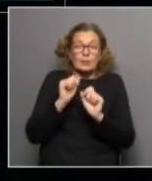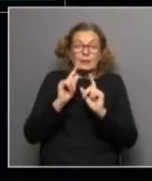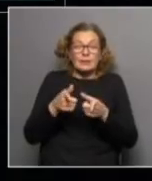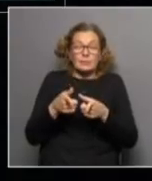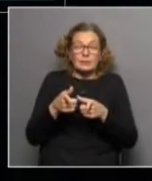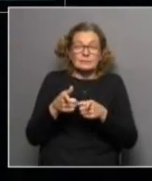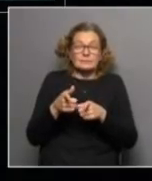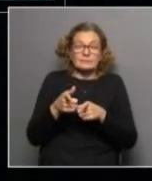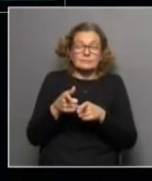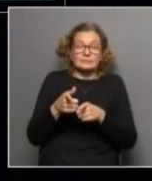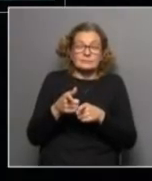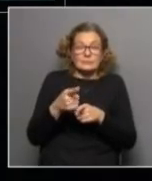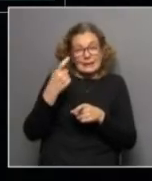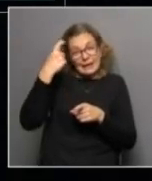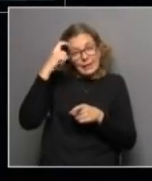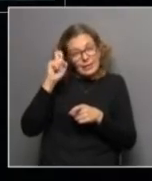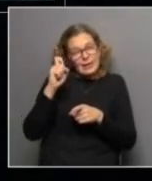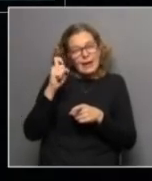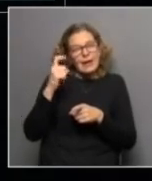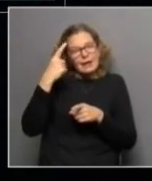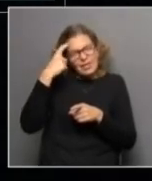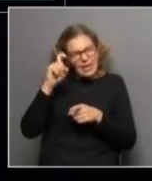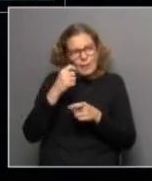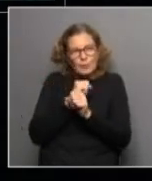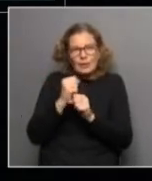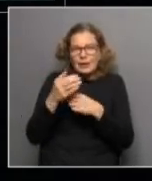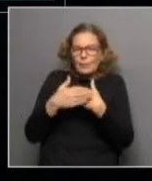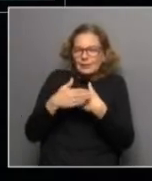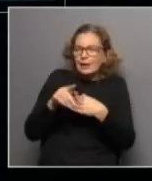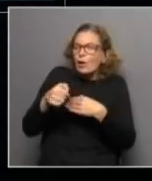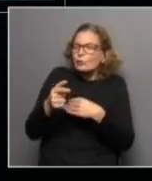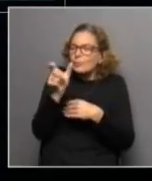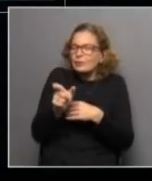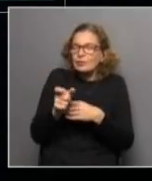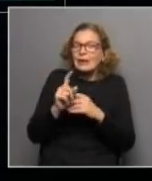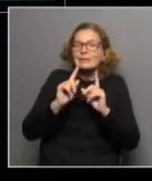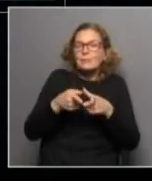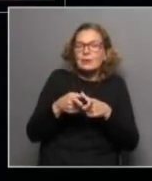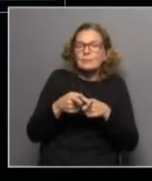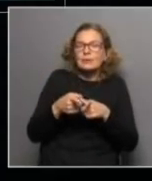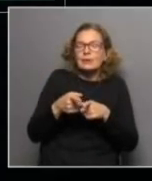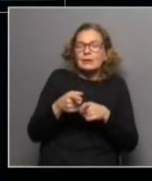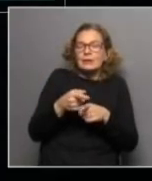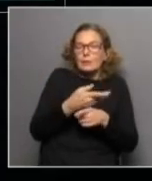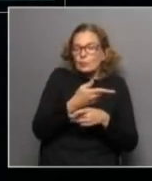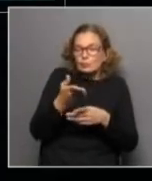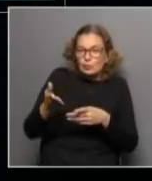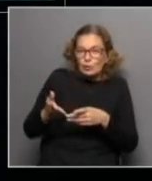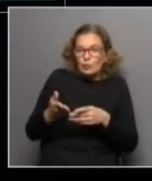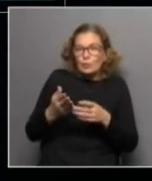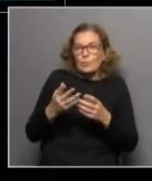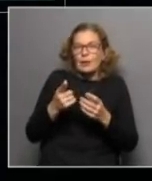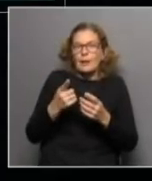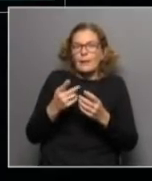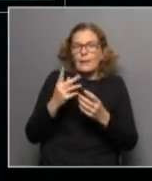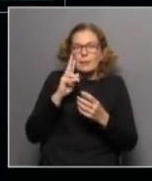poder la idea de poder transmitirla para que la podamos acercar a otros ciudadanos y ciudadanas para poder también generar esos mecanismos